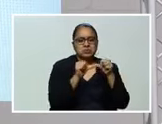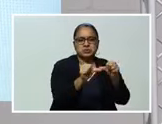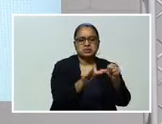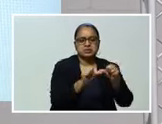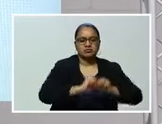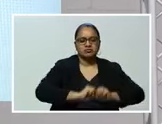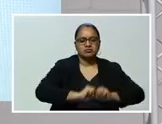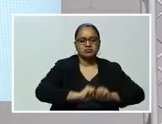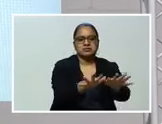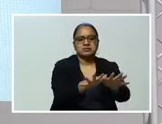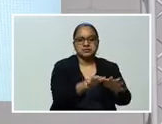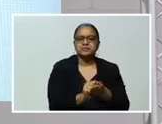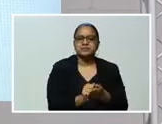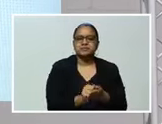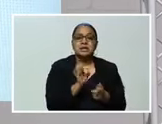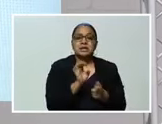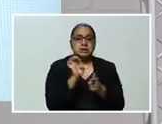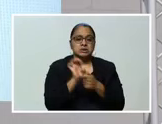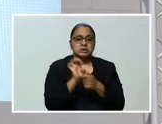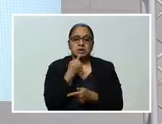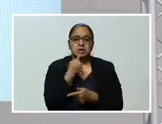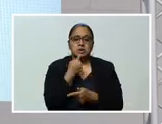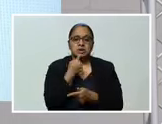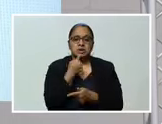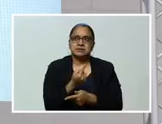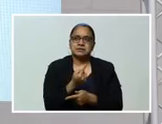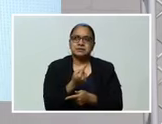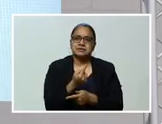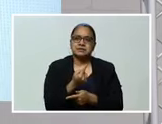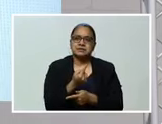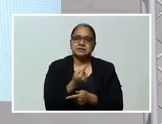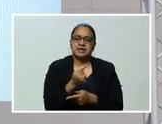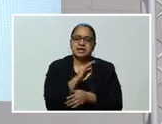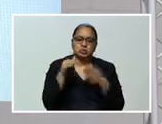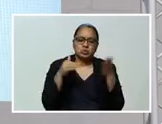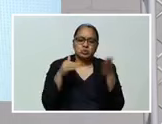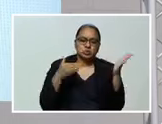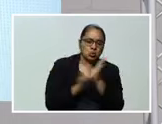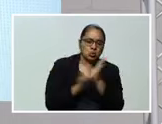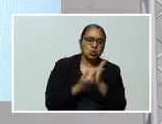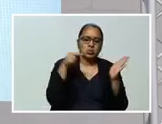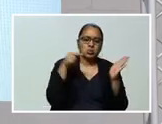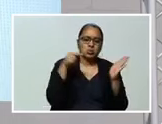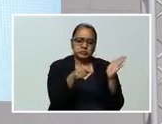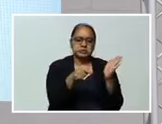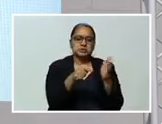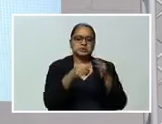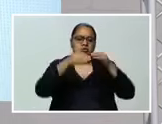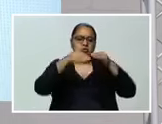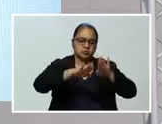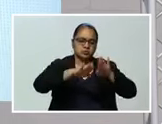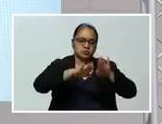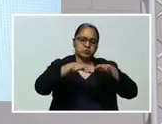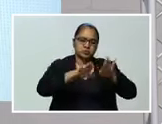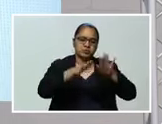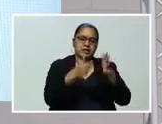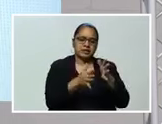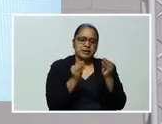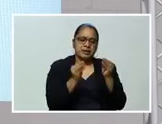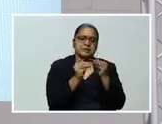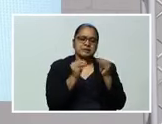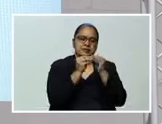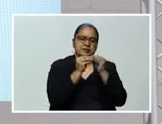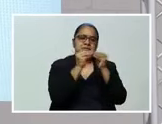en un alto riesgo Significa pues Que alrededor de toda esta industria Que ha continuado trabajando Para poder